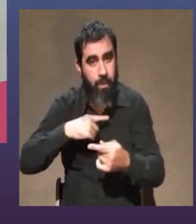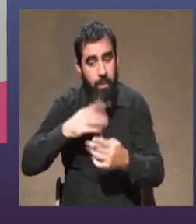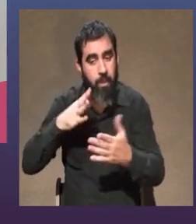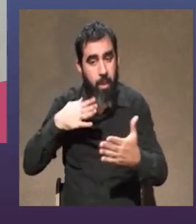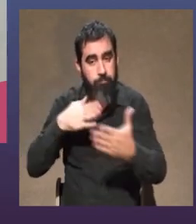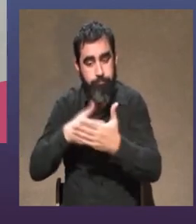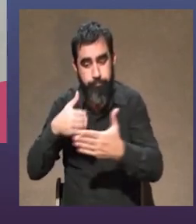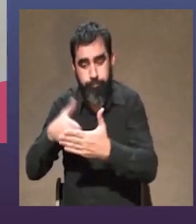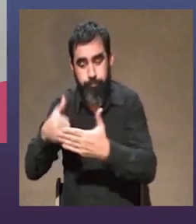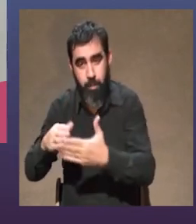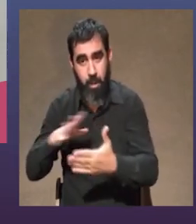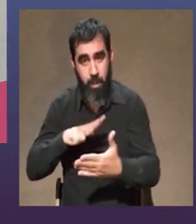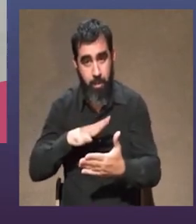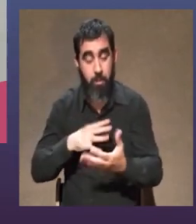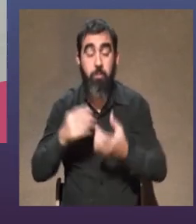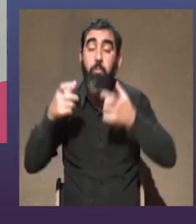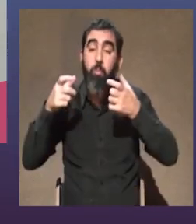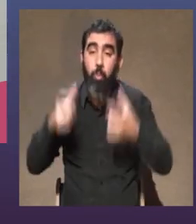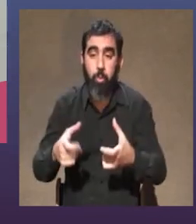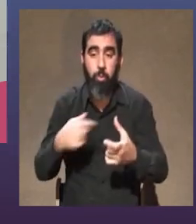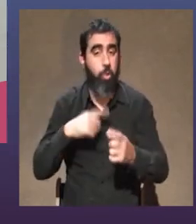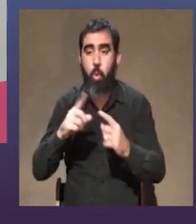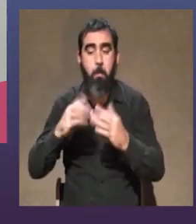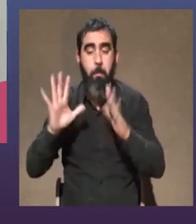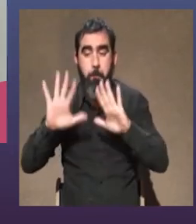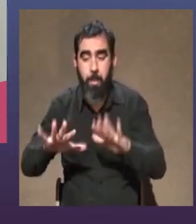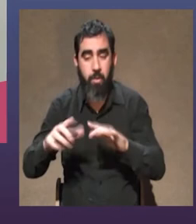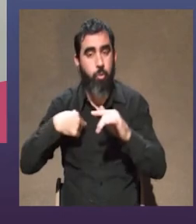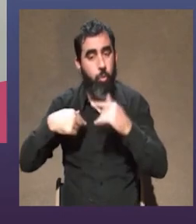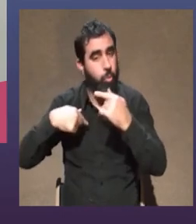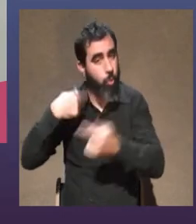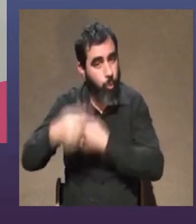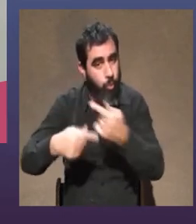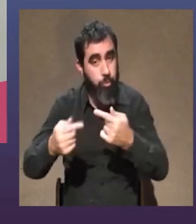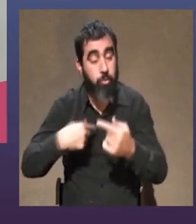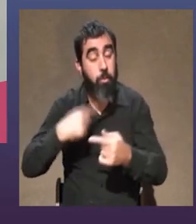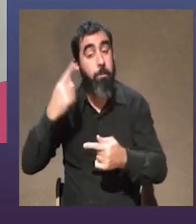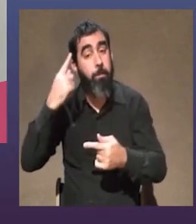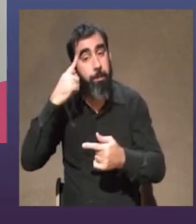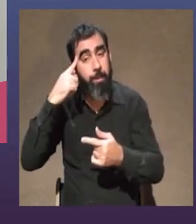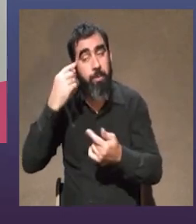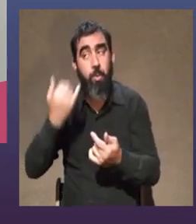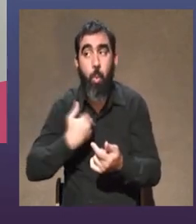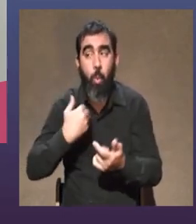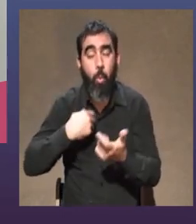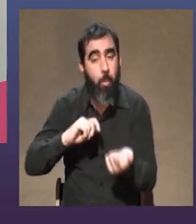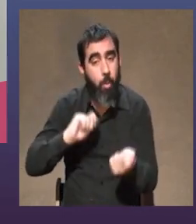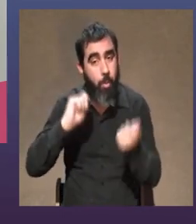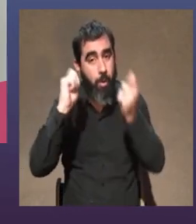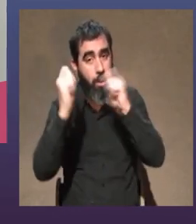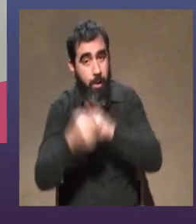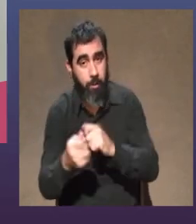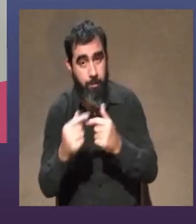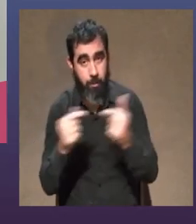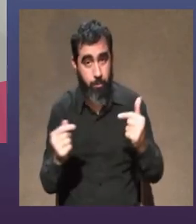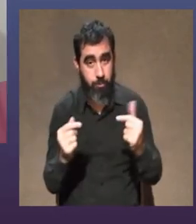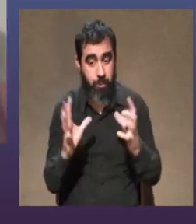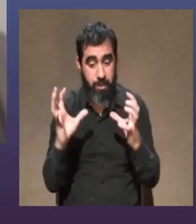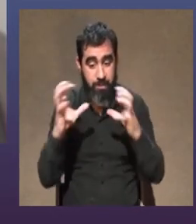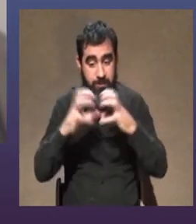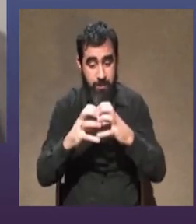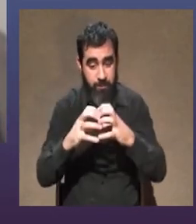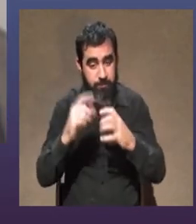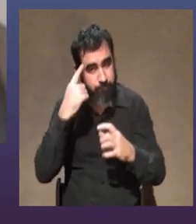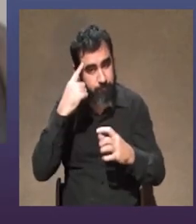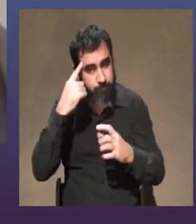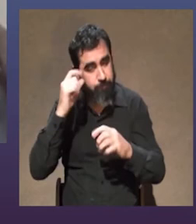eso por suerte no me ha detenido en todo caso me ha puesto a pensar a su sado mi cesera y me